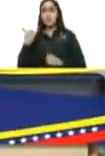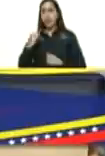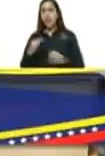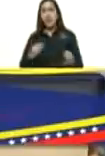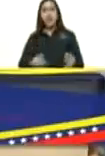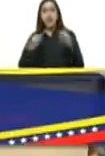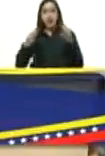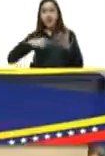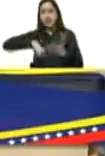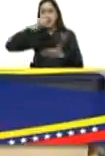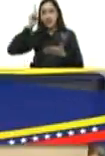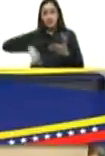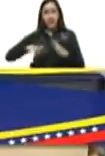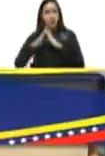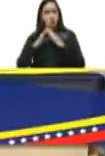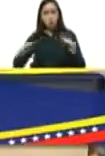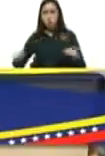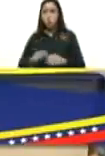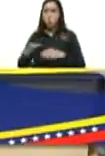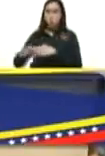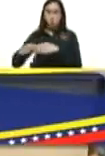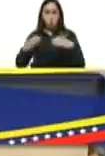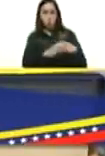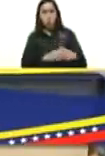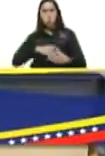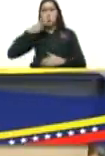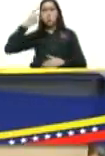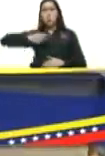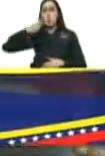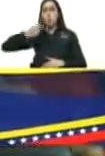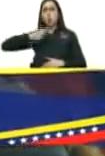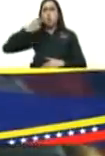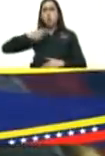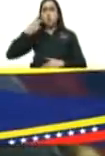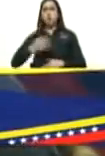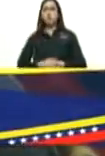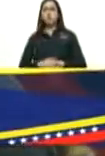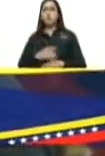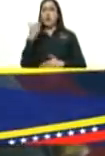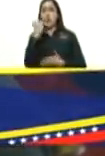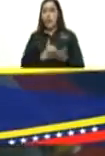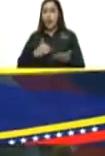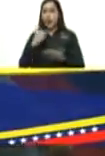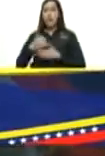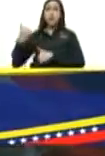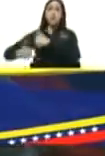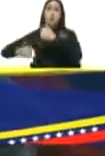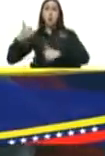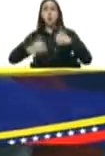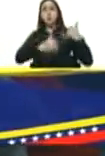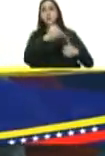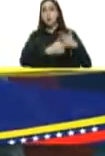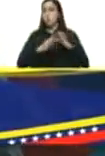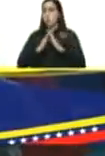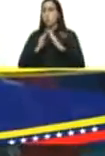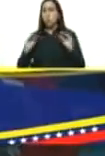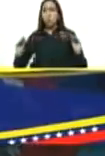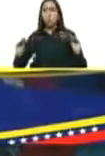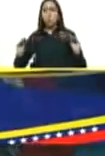firmadas por todos los partidos políticos que han inscrito candidatos todos